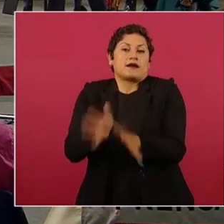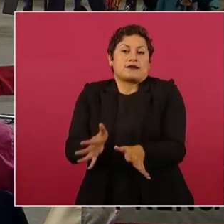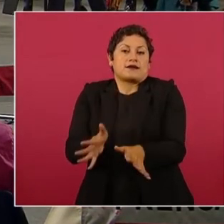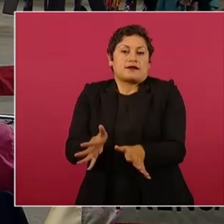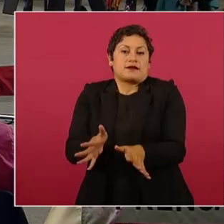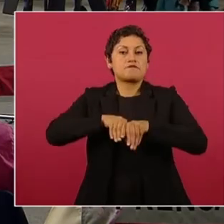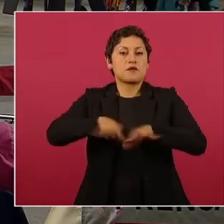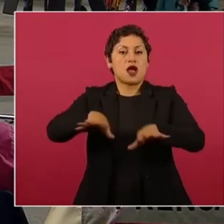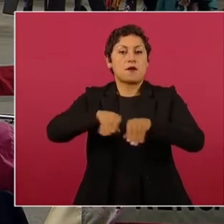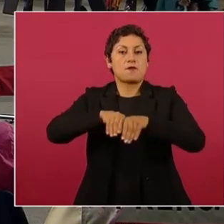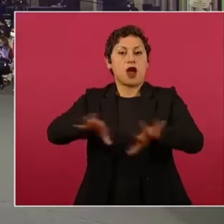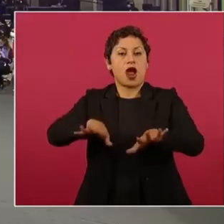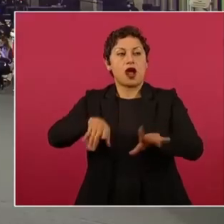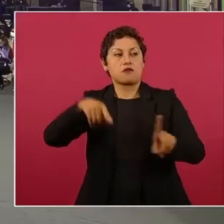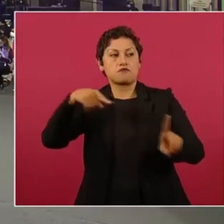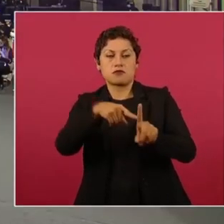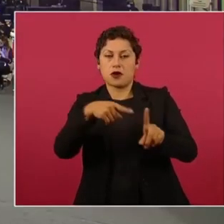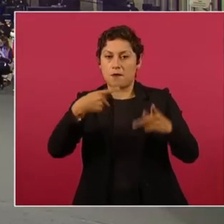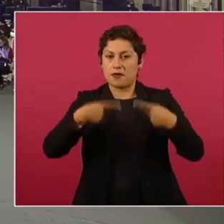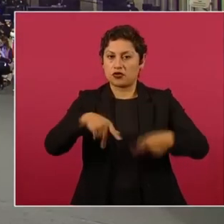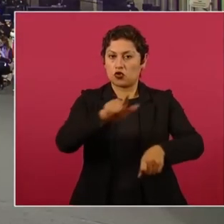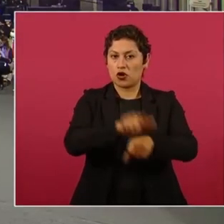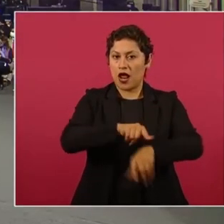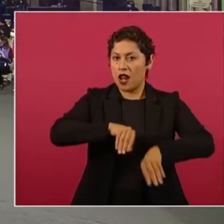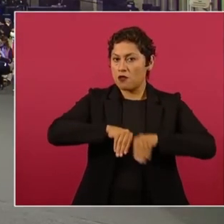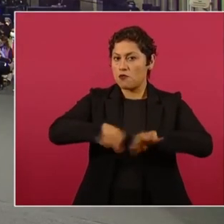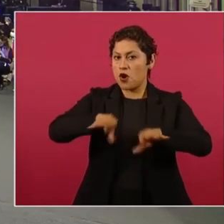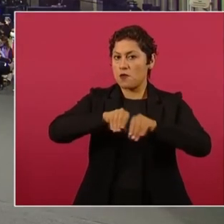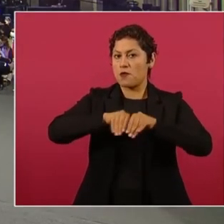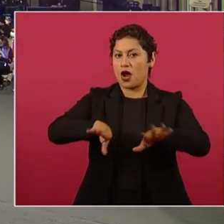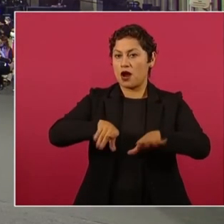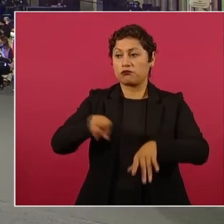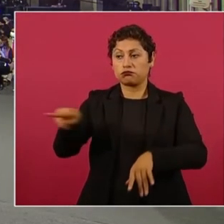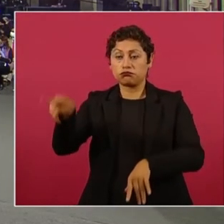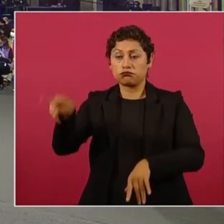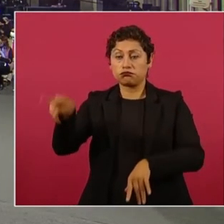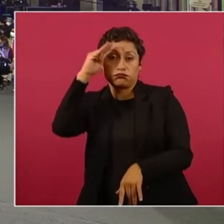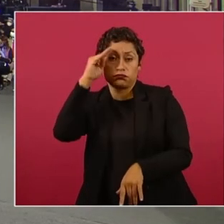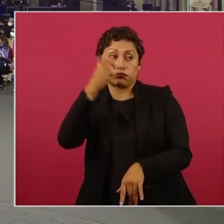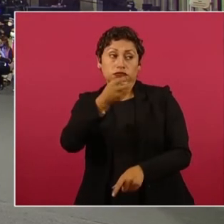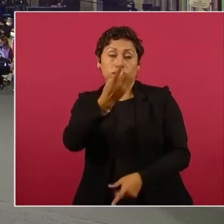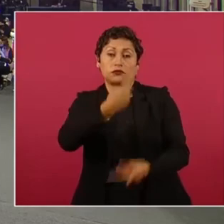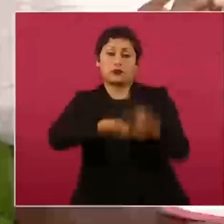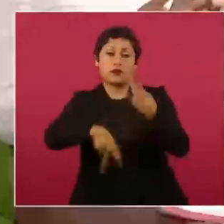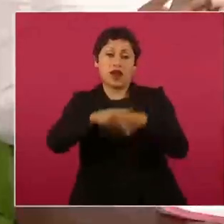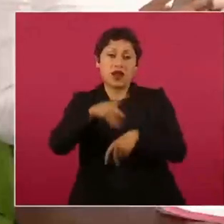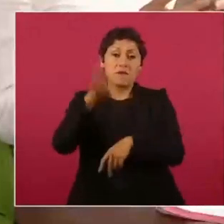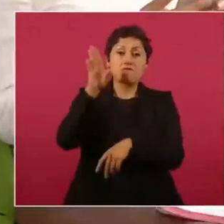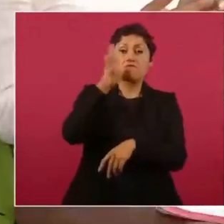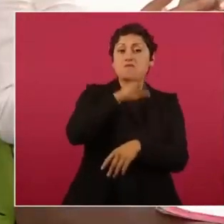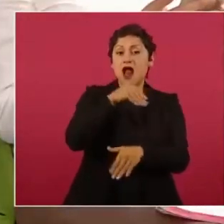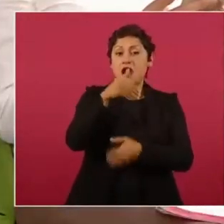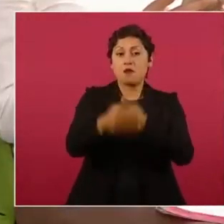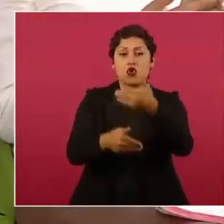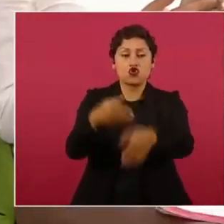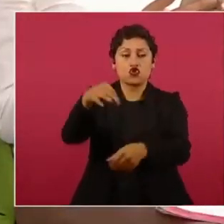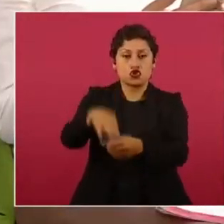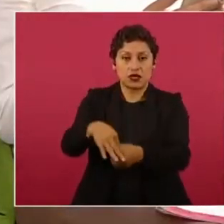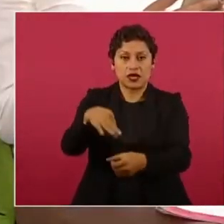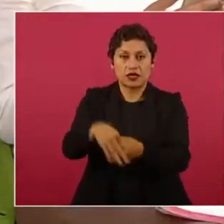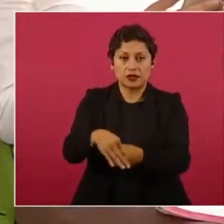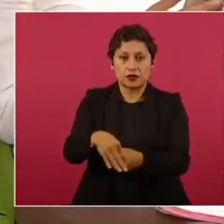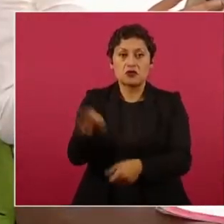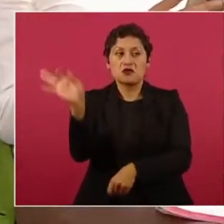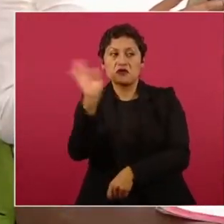promoción personal que, de acuerdo a su punto de vista, atentan contra la equidad del proceso y que incluso podrían ser